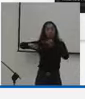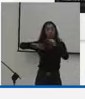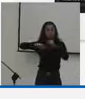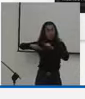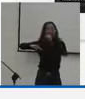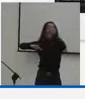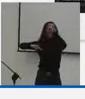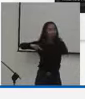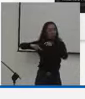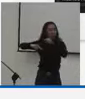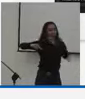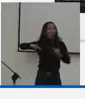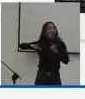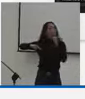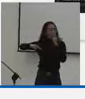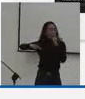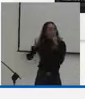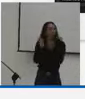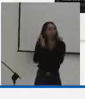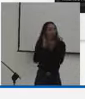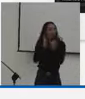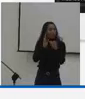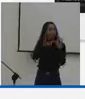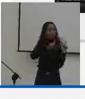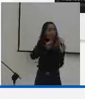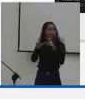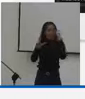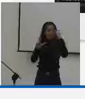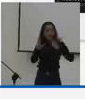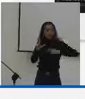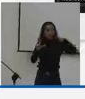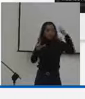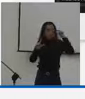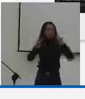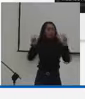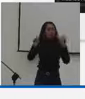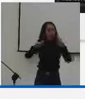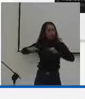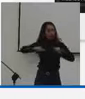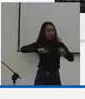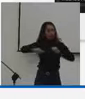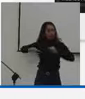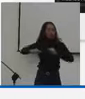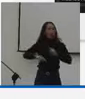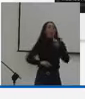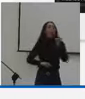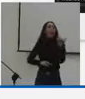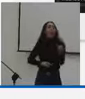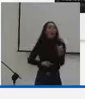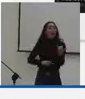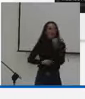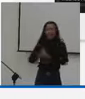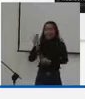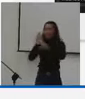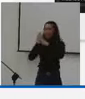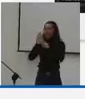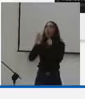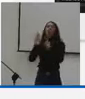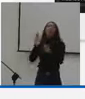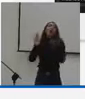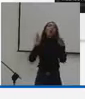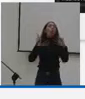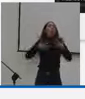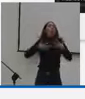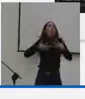les solicite ser administradores teniendo en cuenta que solamente en este momento se pide que estén relacionados directamente